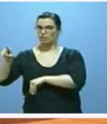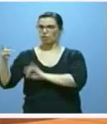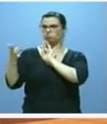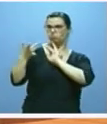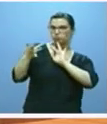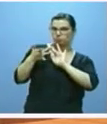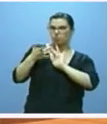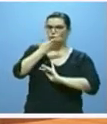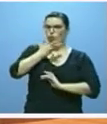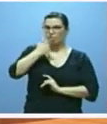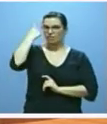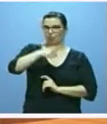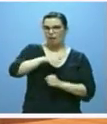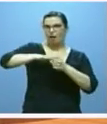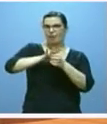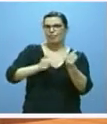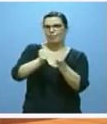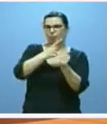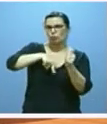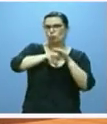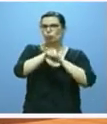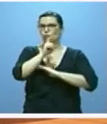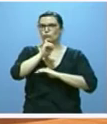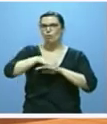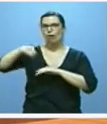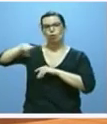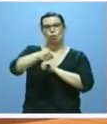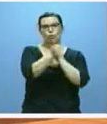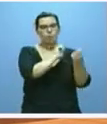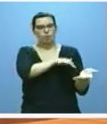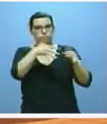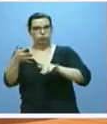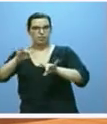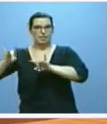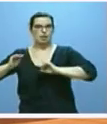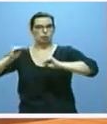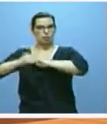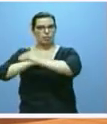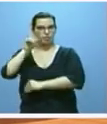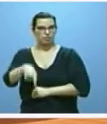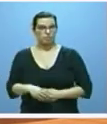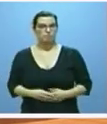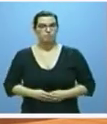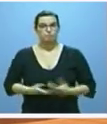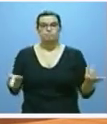conocer nuestra gestión en este área para aplicarla en sus respectivos territorios. Señorías,